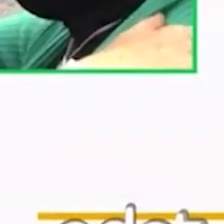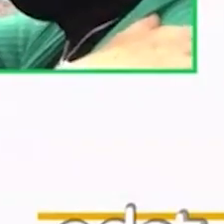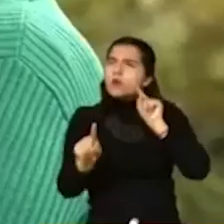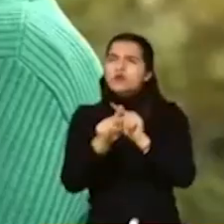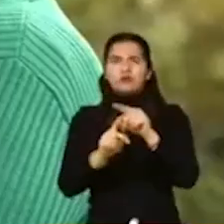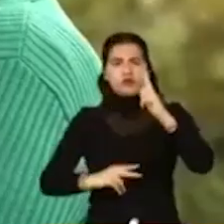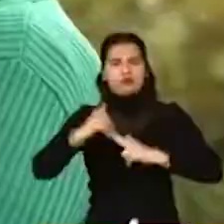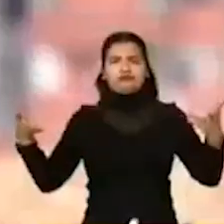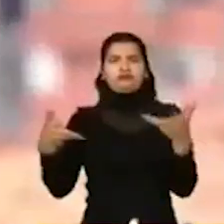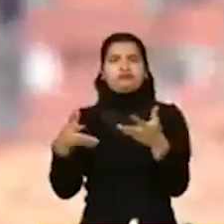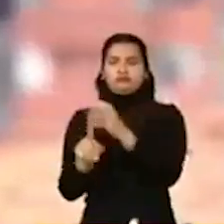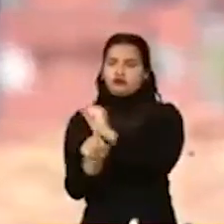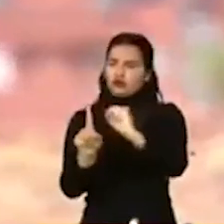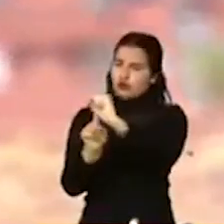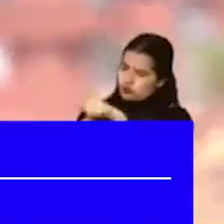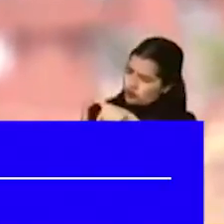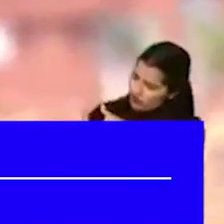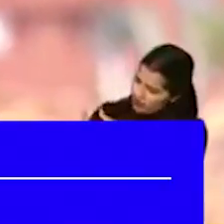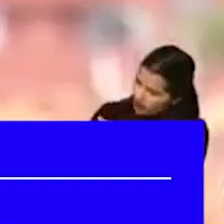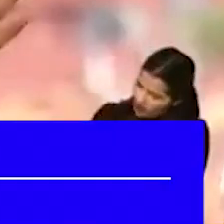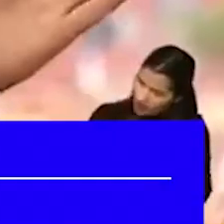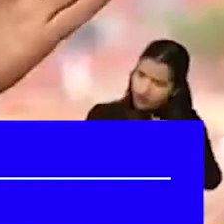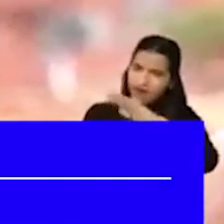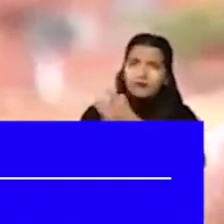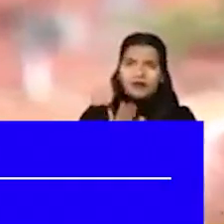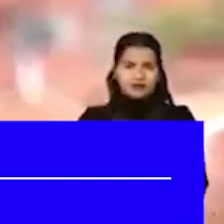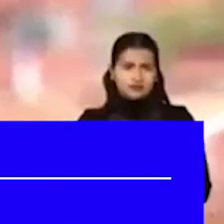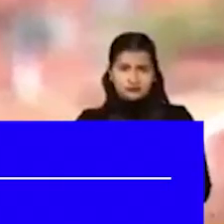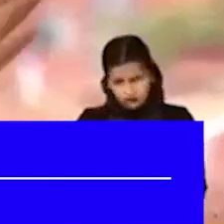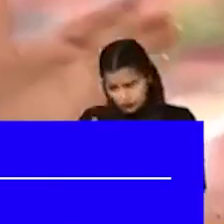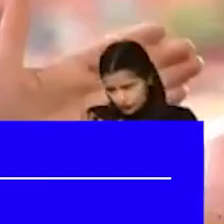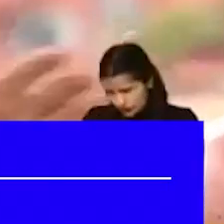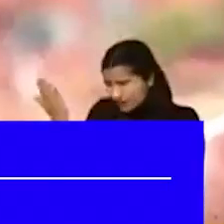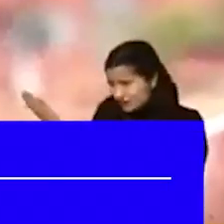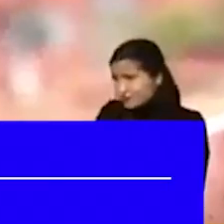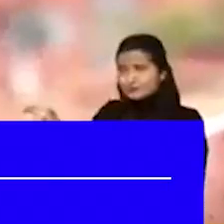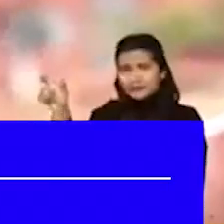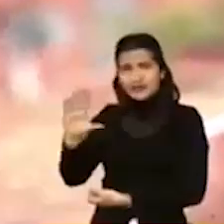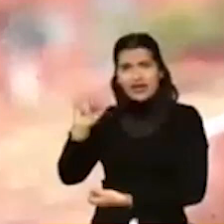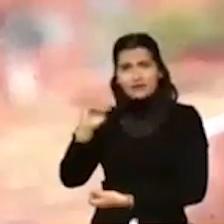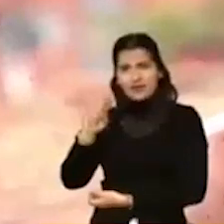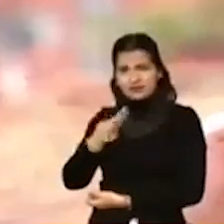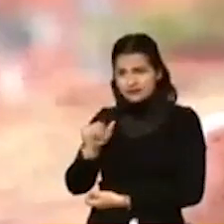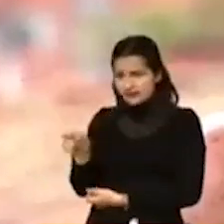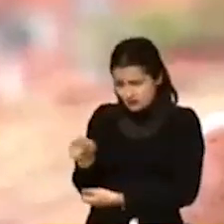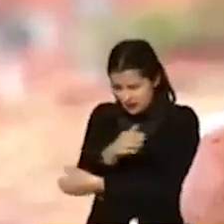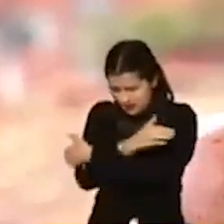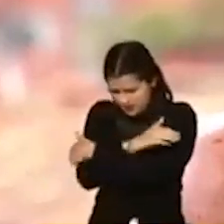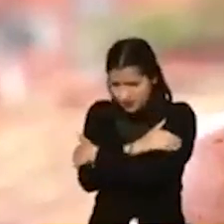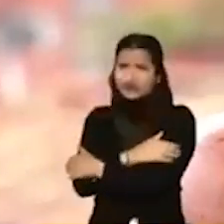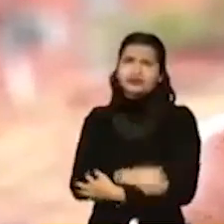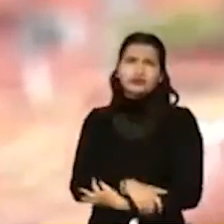ese abrazo. Yo quiero, señora Carmenza, que me dé un abrazo, que nos demos un abrazo, mire, muy tranquila,